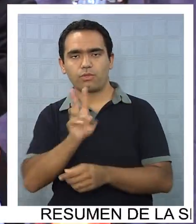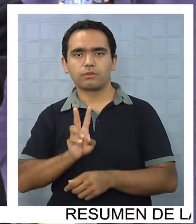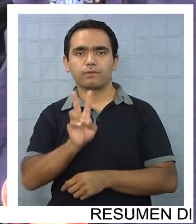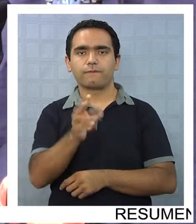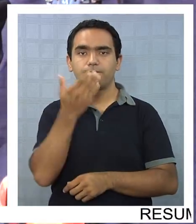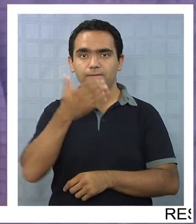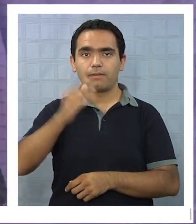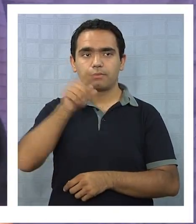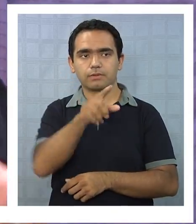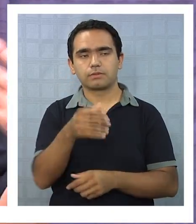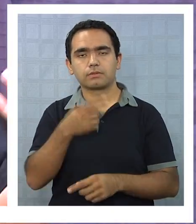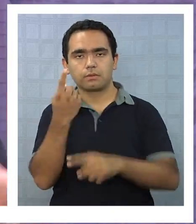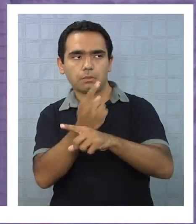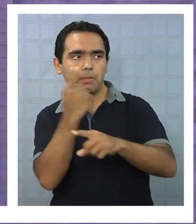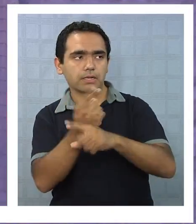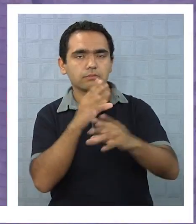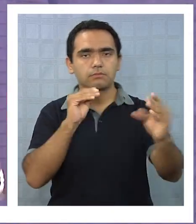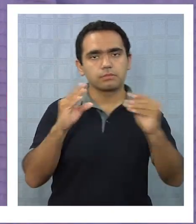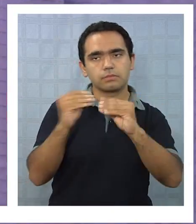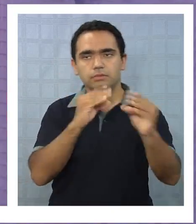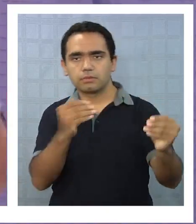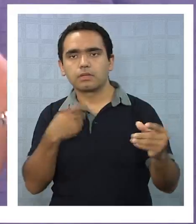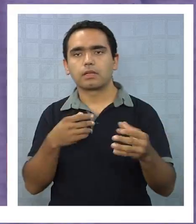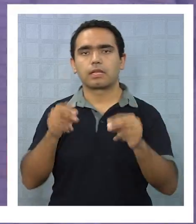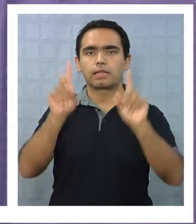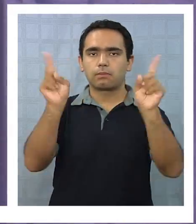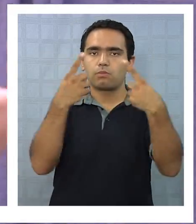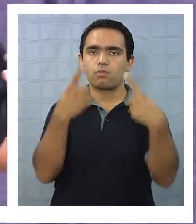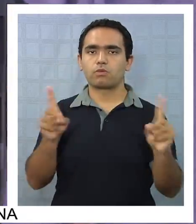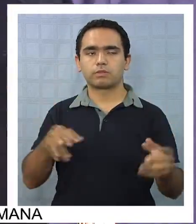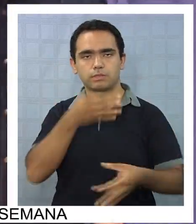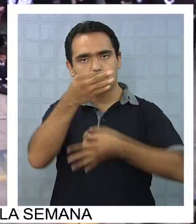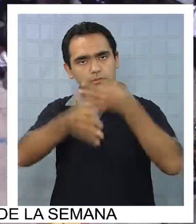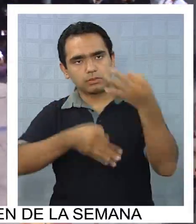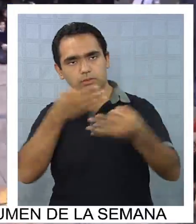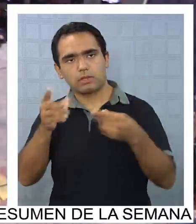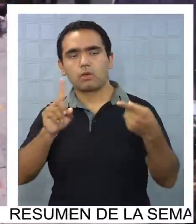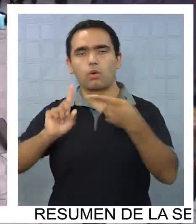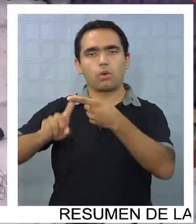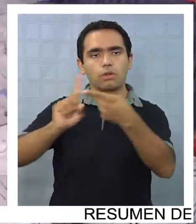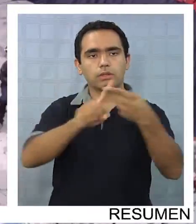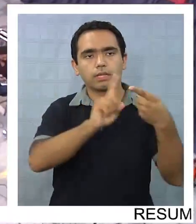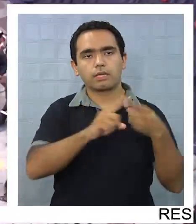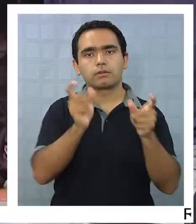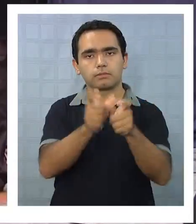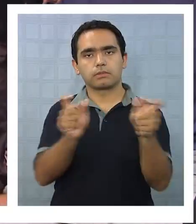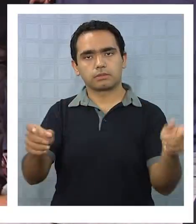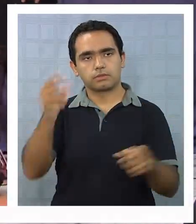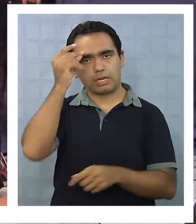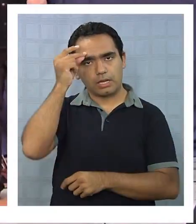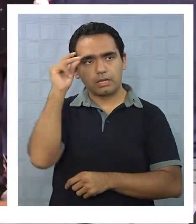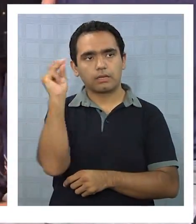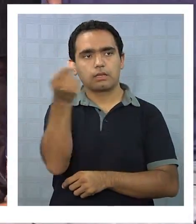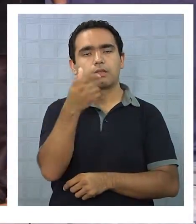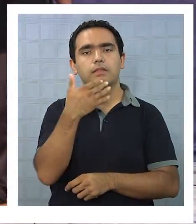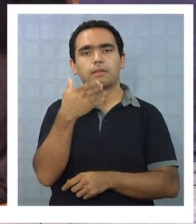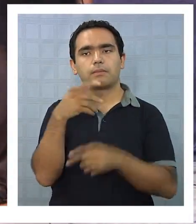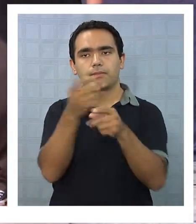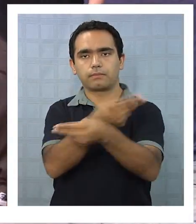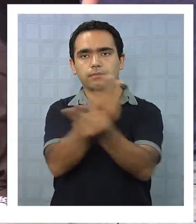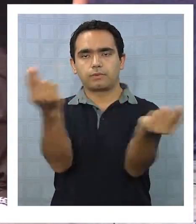y un conversatorio, abriendo nuevos formatos para el contacto entre creadores y audiencias.